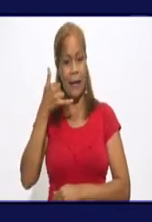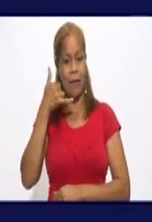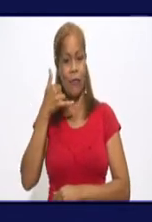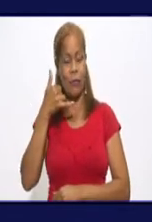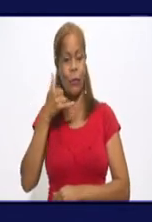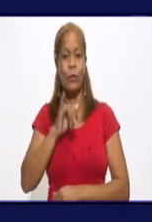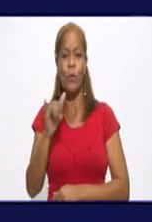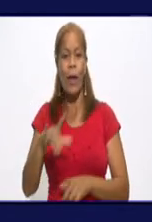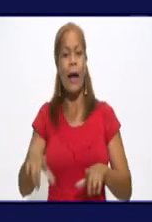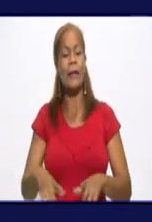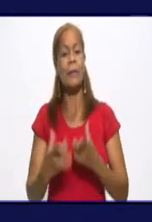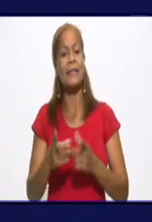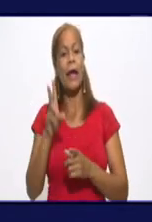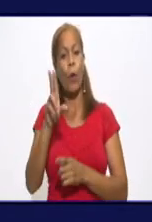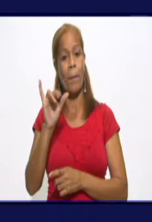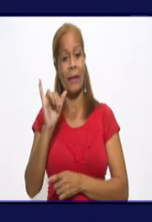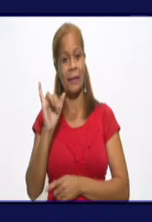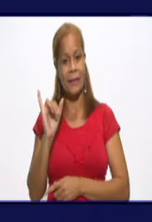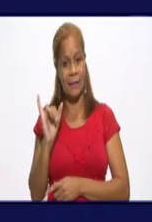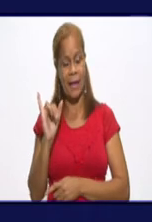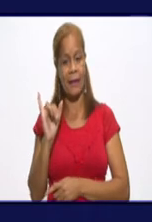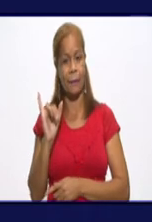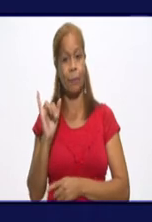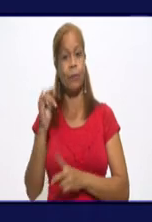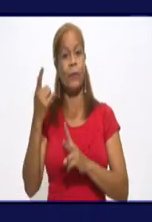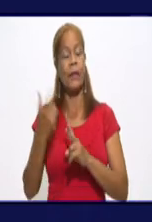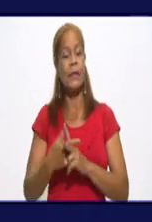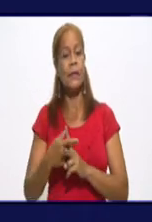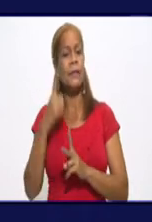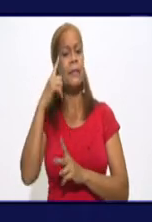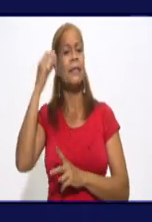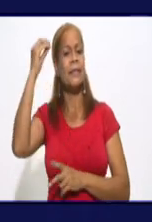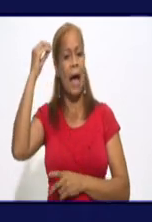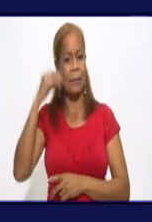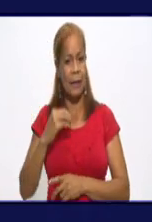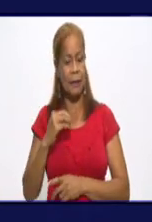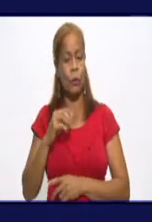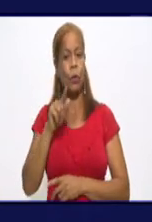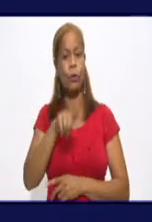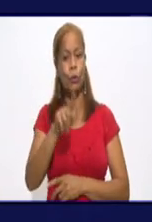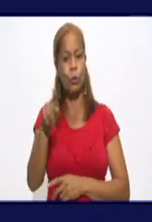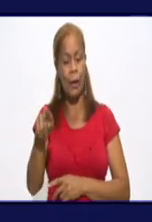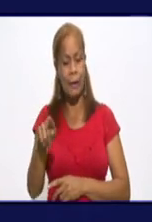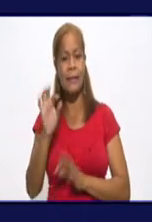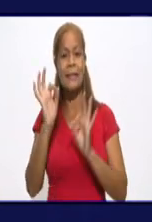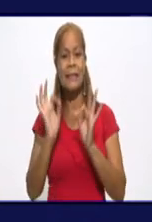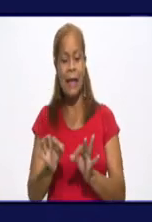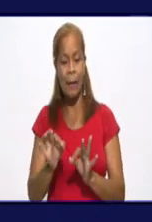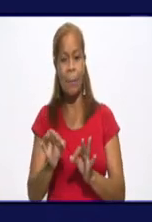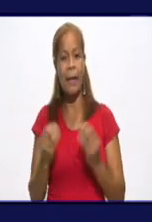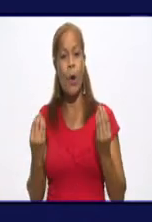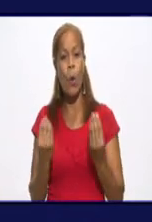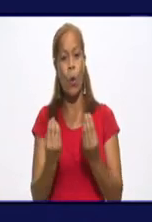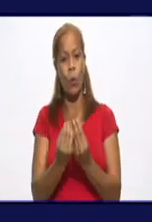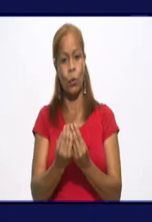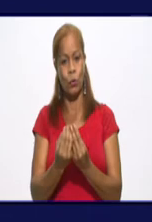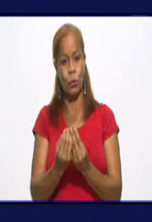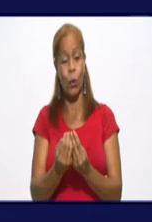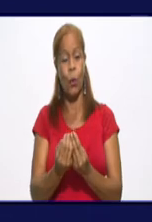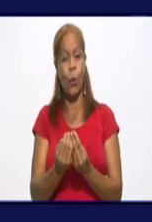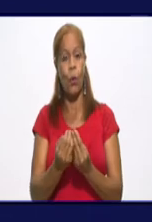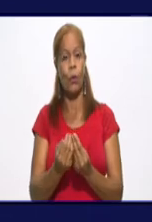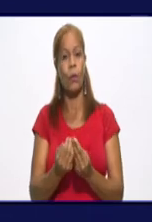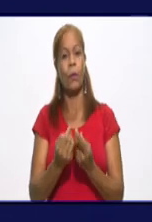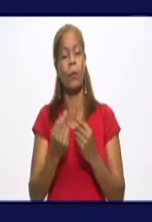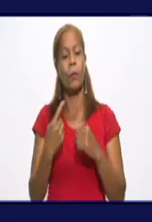su aniversario 26, y convencidos que ustedes nos acompañarán siempre con la absoluta seguridad